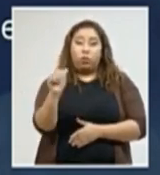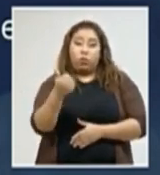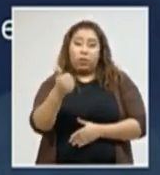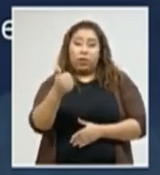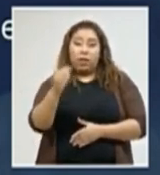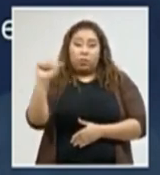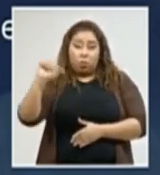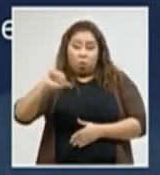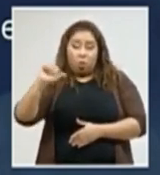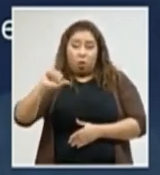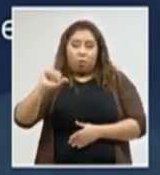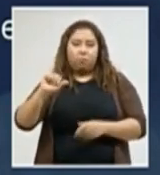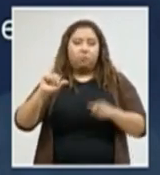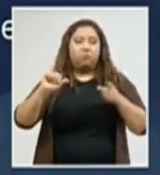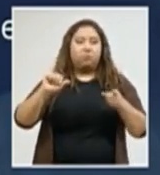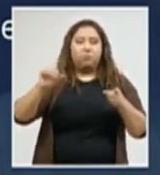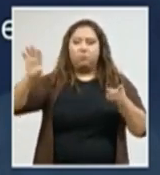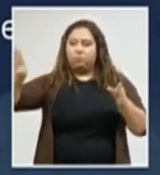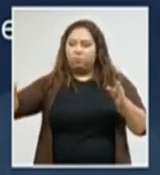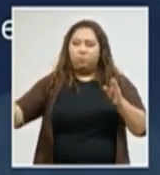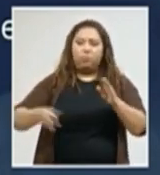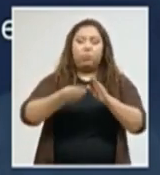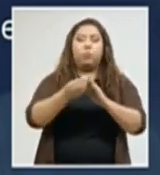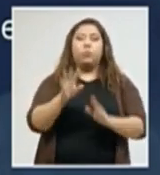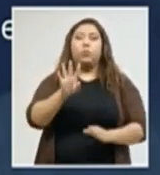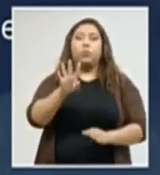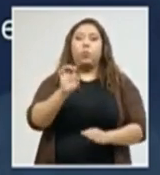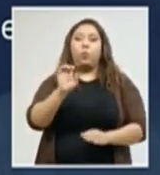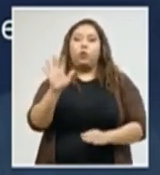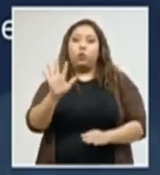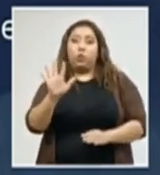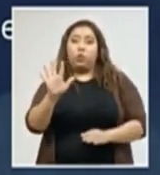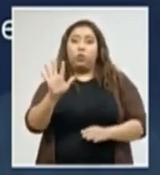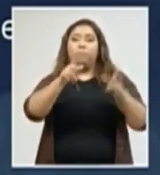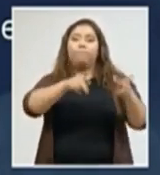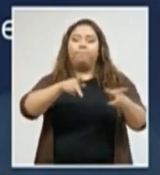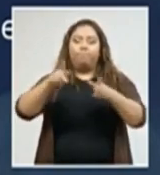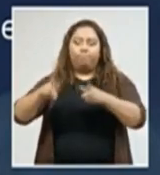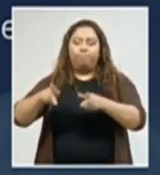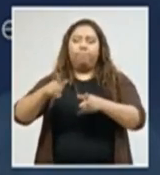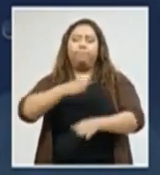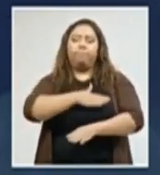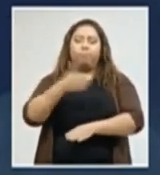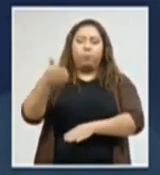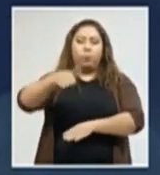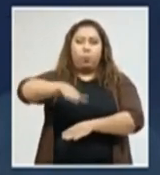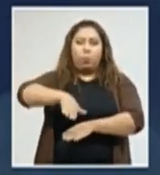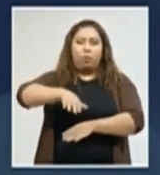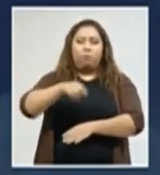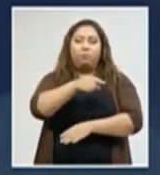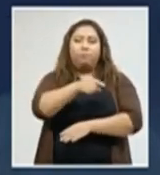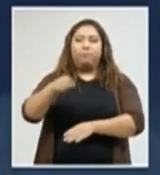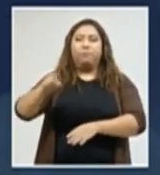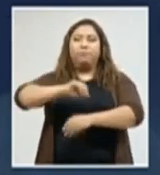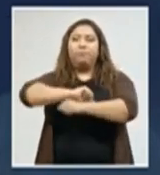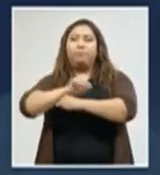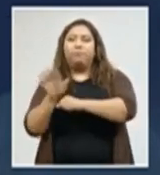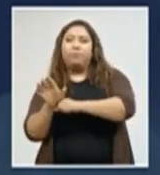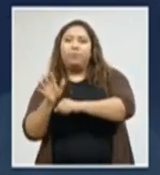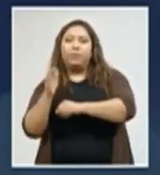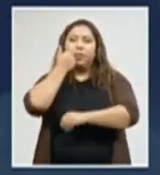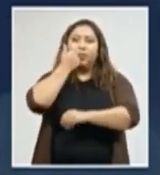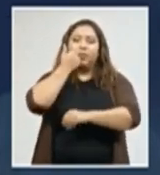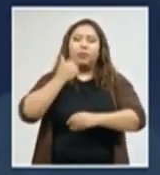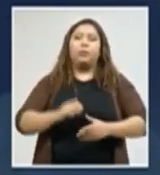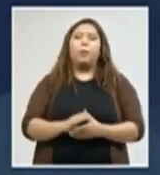hoy, lamentamos compartir que llevamos 405 hondureños que han perdido la vida por COVID-19. Pero me